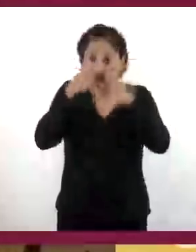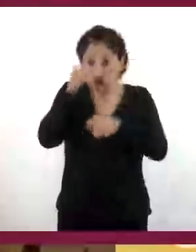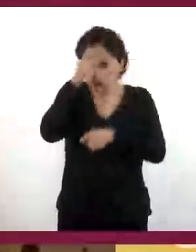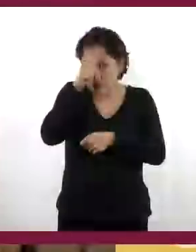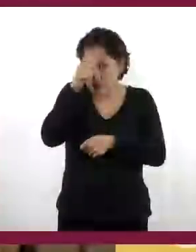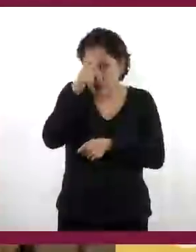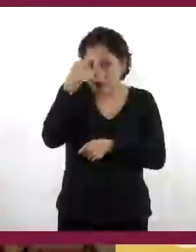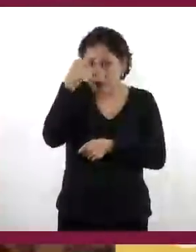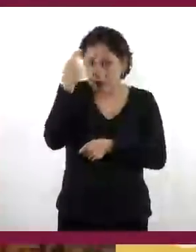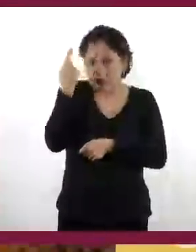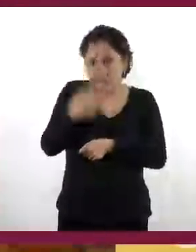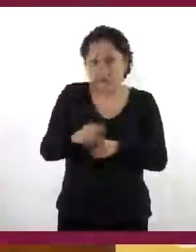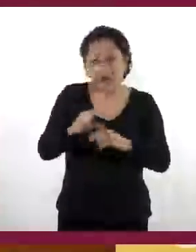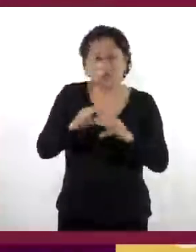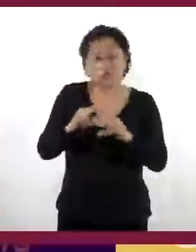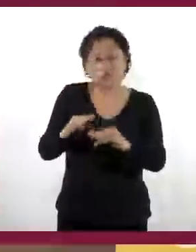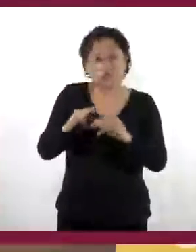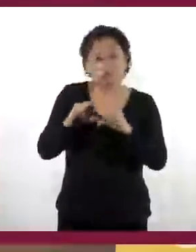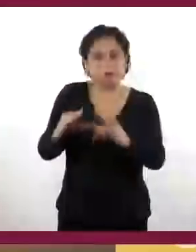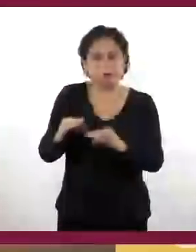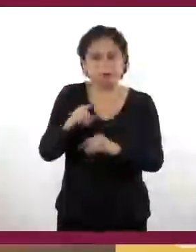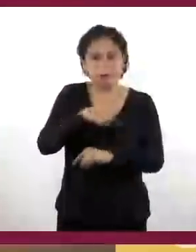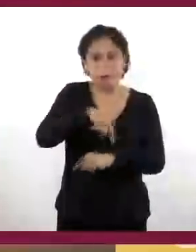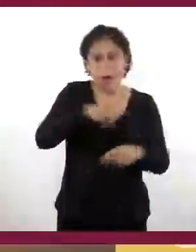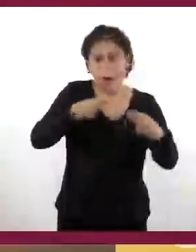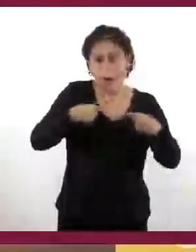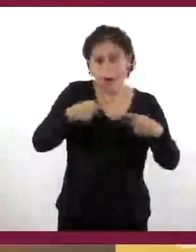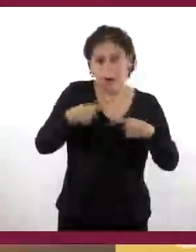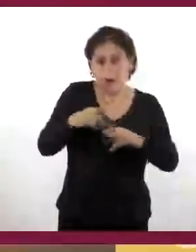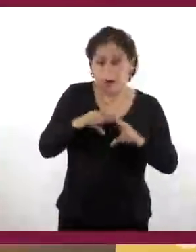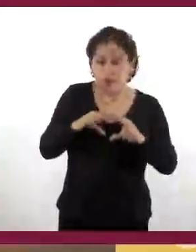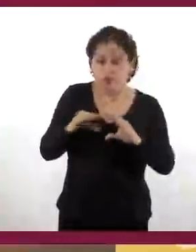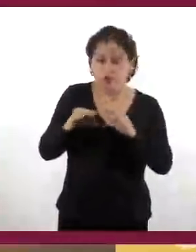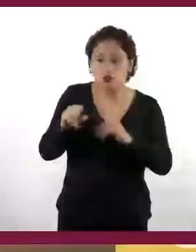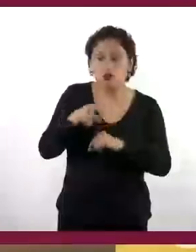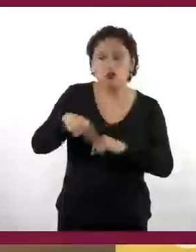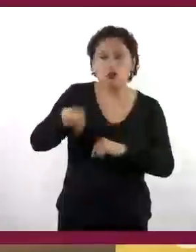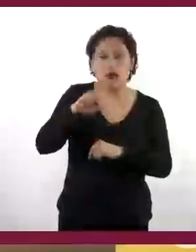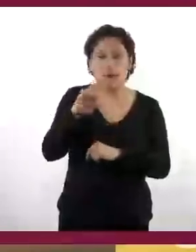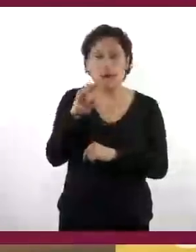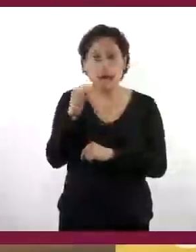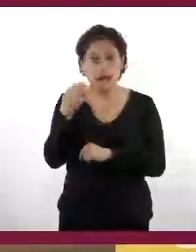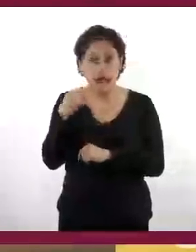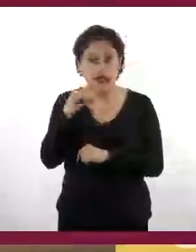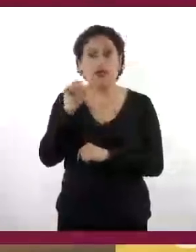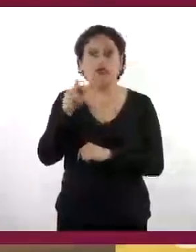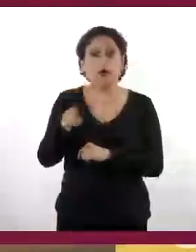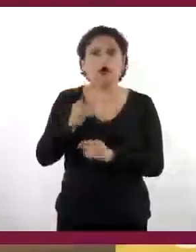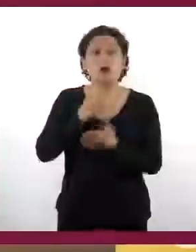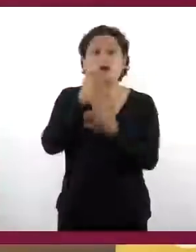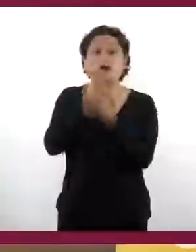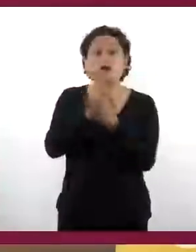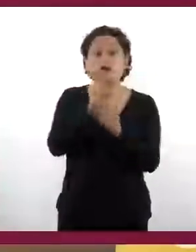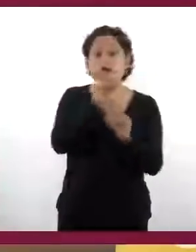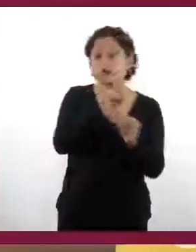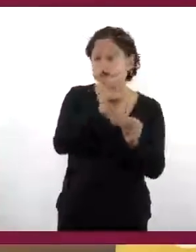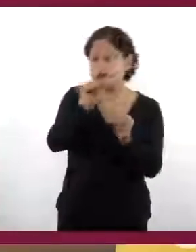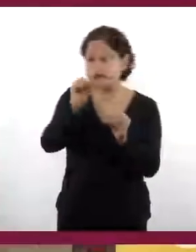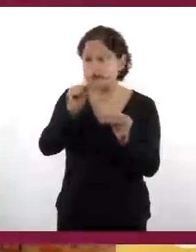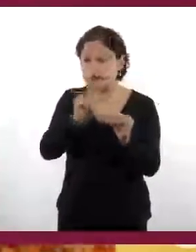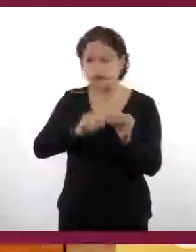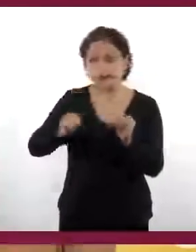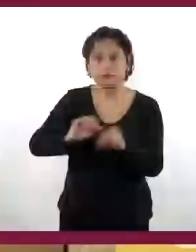disciplina. Los evangelizadores partían a diversos puntos del norte del territorio con el objetivo de fundar nuevas